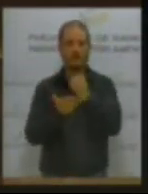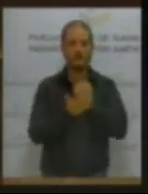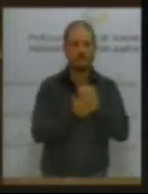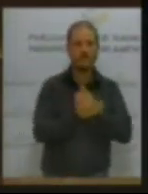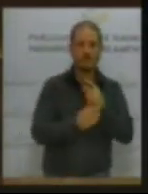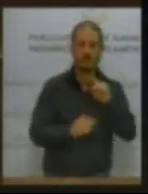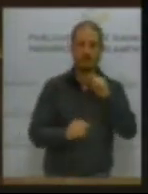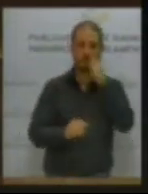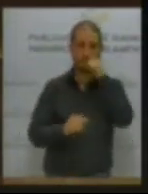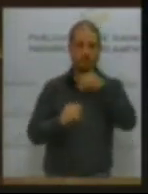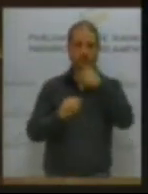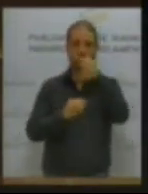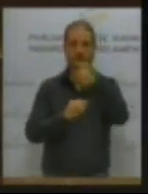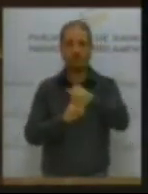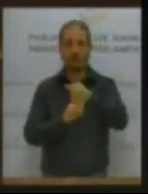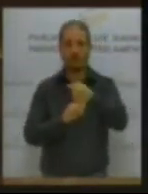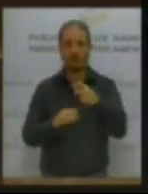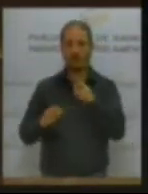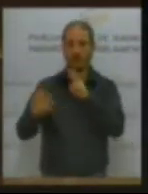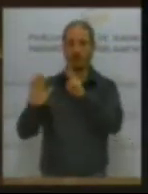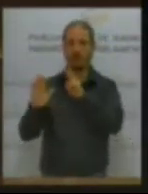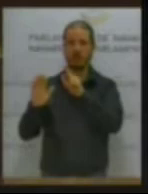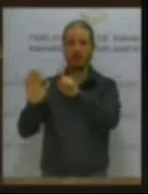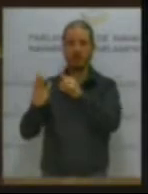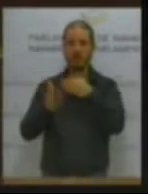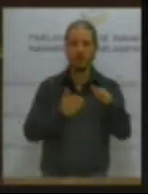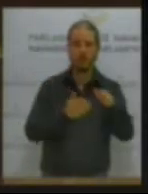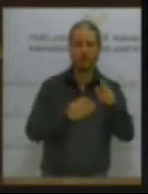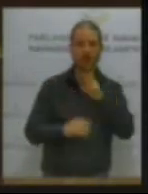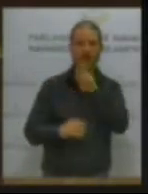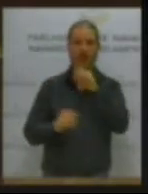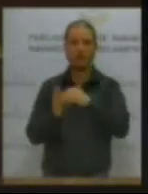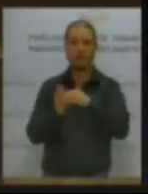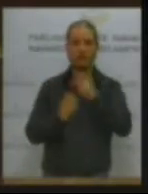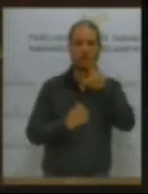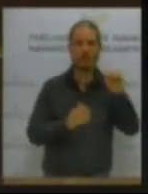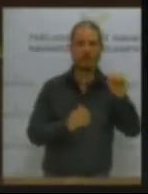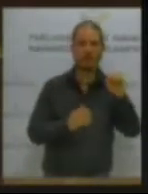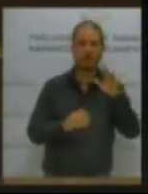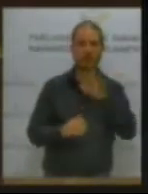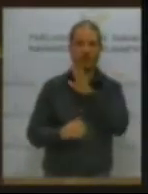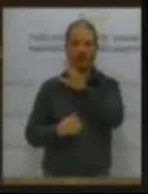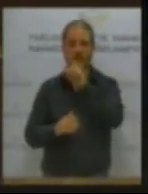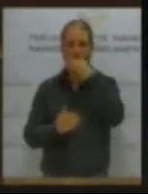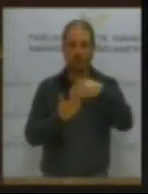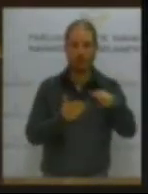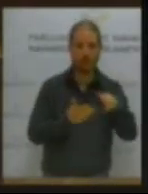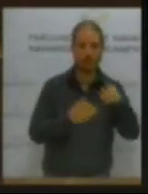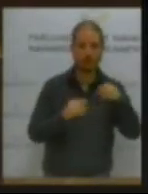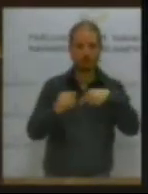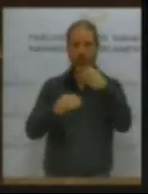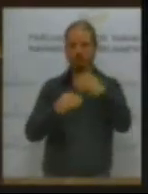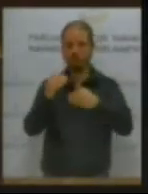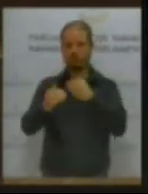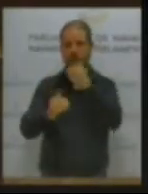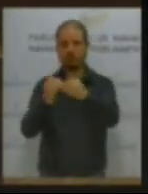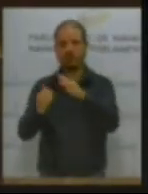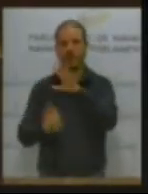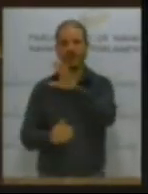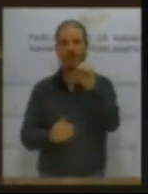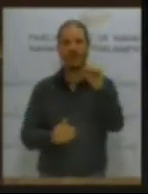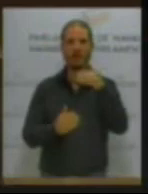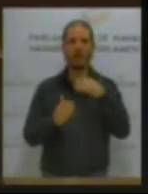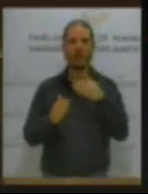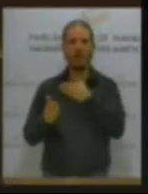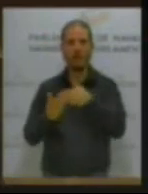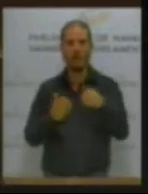y hasta el 2020 una previsión de 5 millones, para el 2027 4 millones, es decir, 50 millones de euros. Que van directamente a